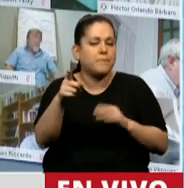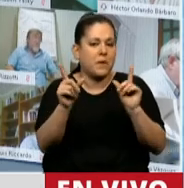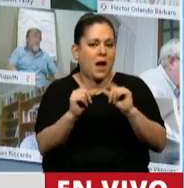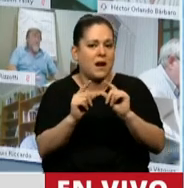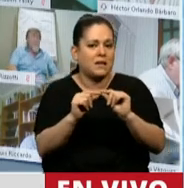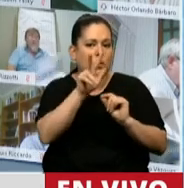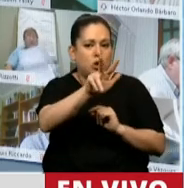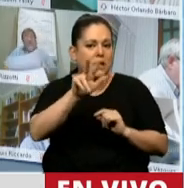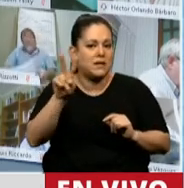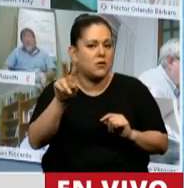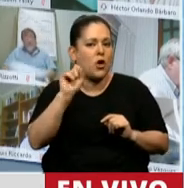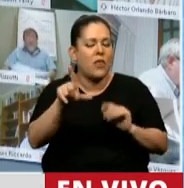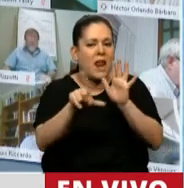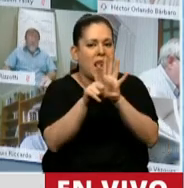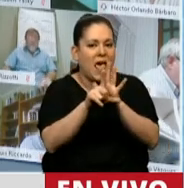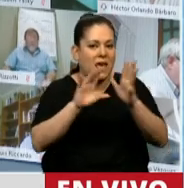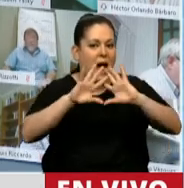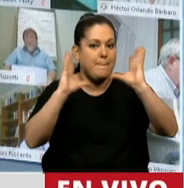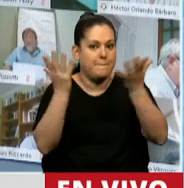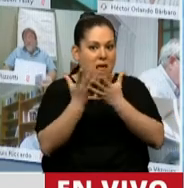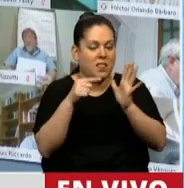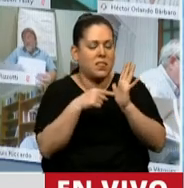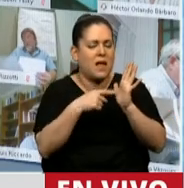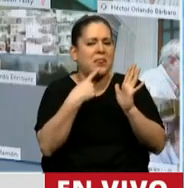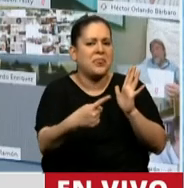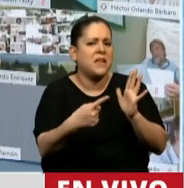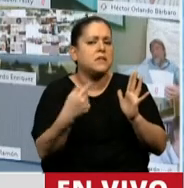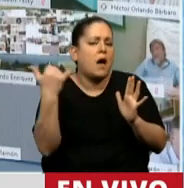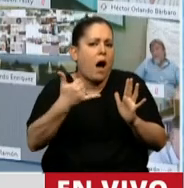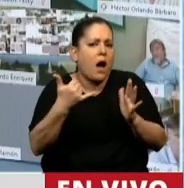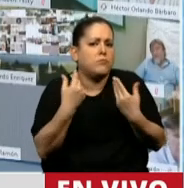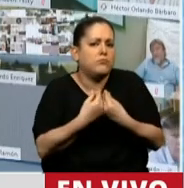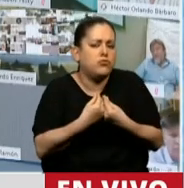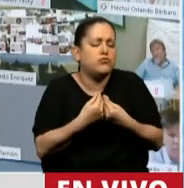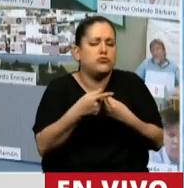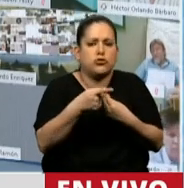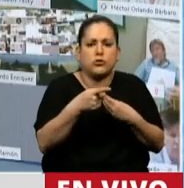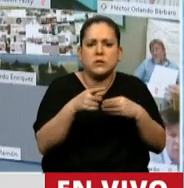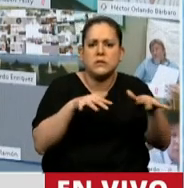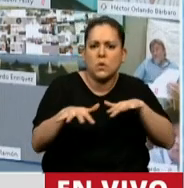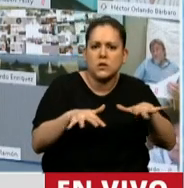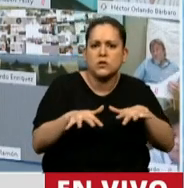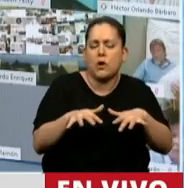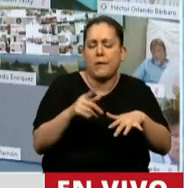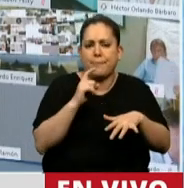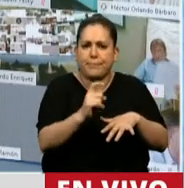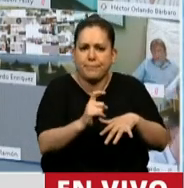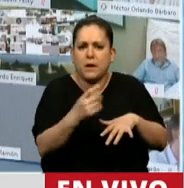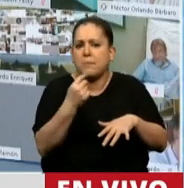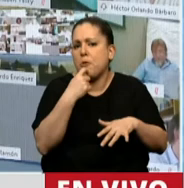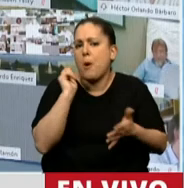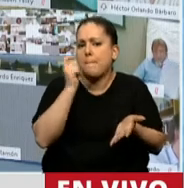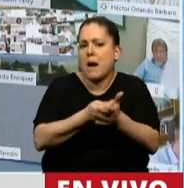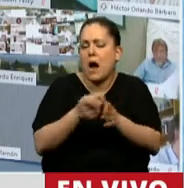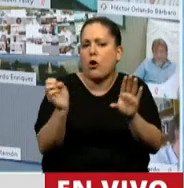artículo 32 de la Ley General del Ambiente, son muchos casos en los que la misma ha sido soslayada. Por ejemplo, el pago de